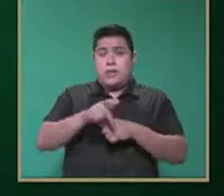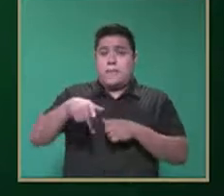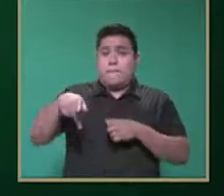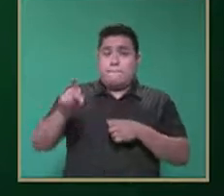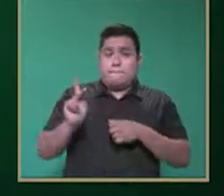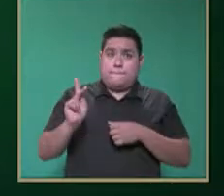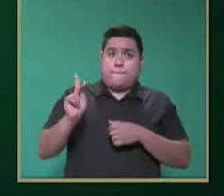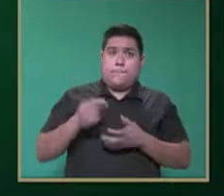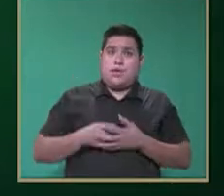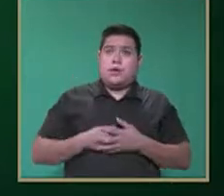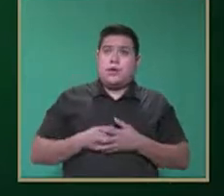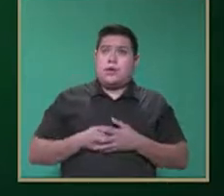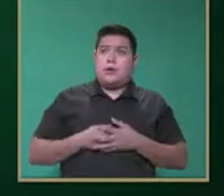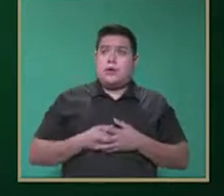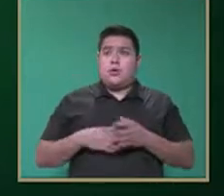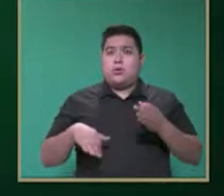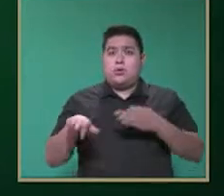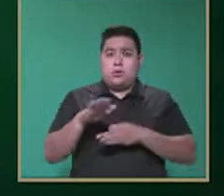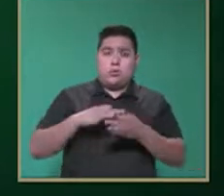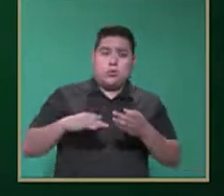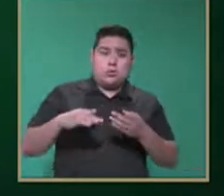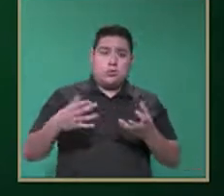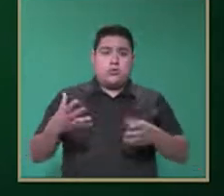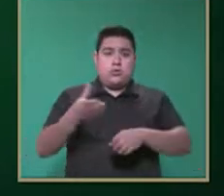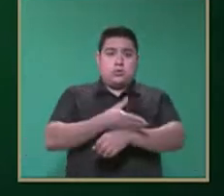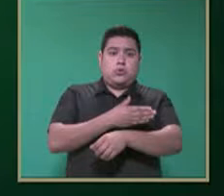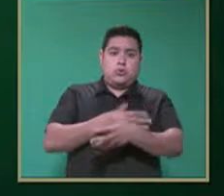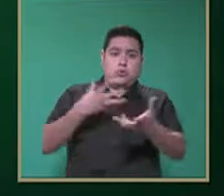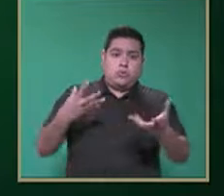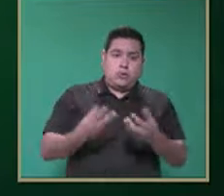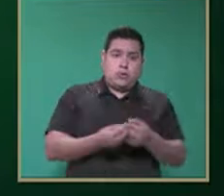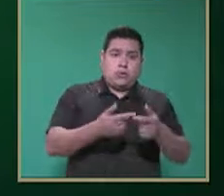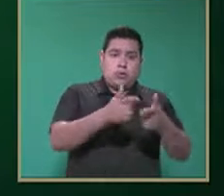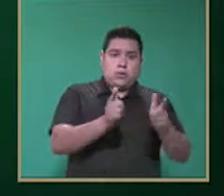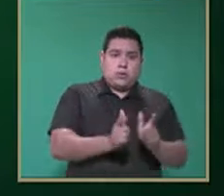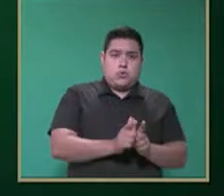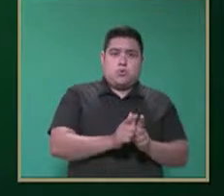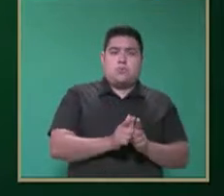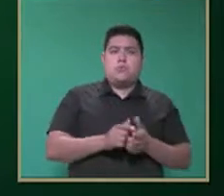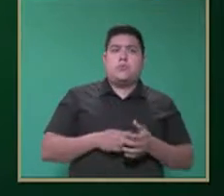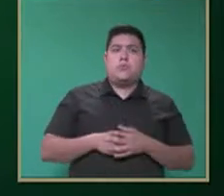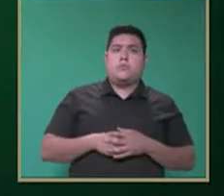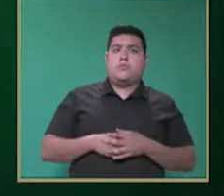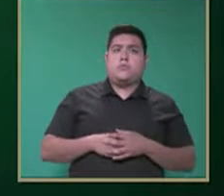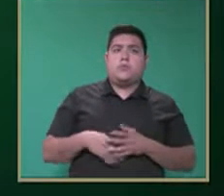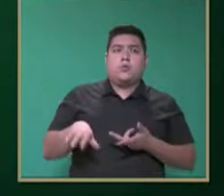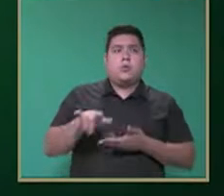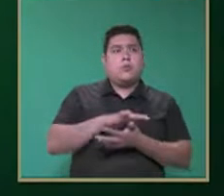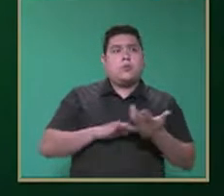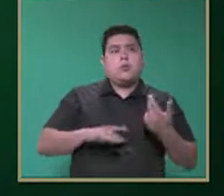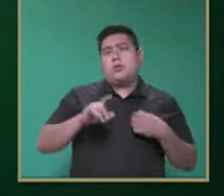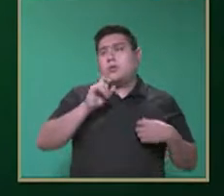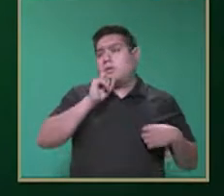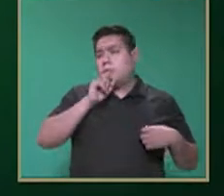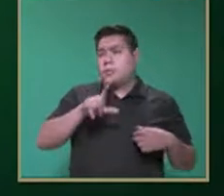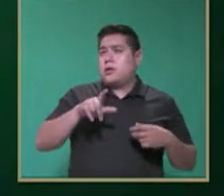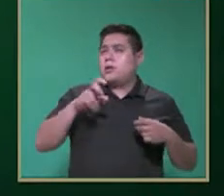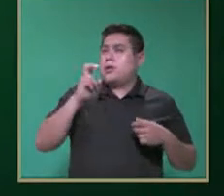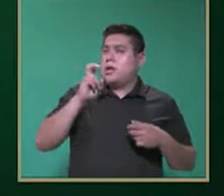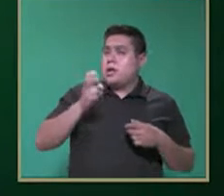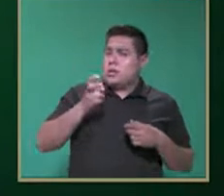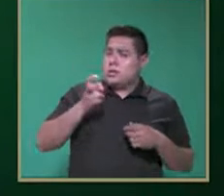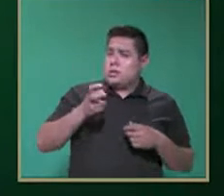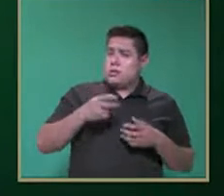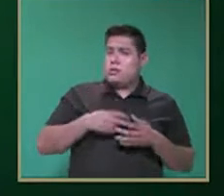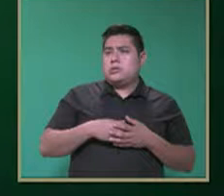deben de estar con todos los compañeros en el grupo regular. Y además, pueden esas percepciones